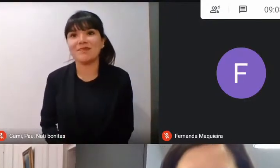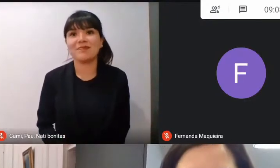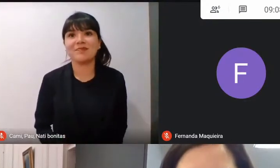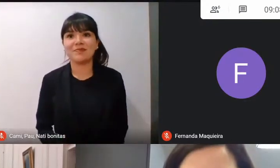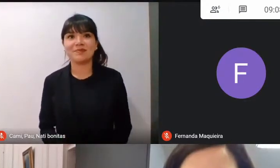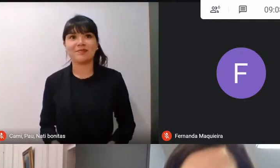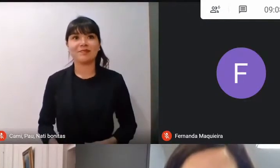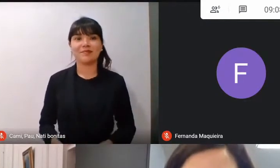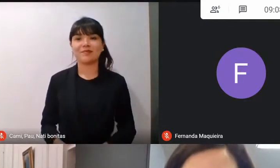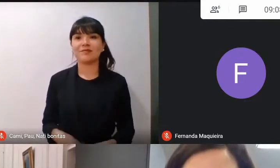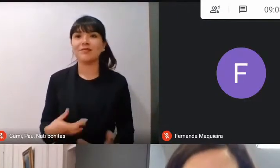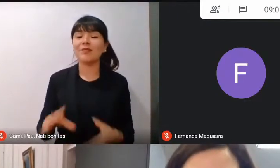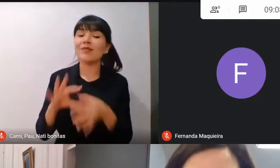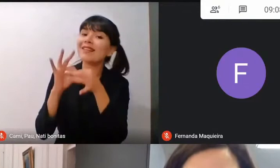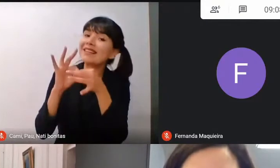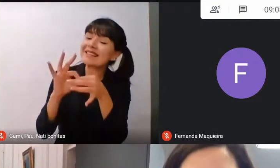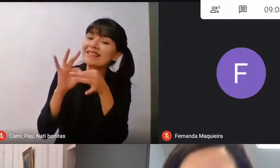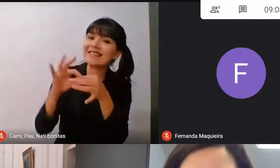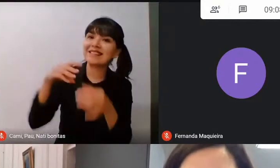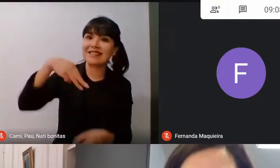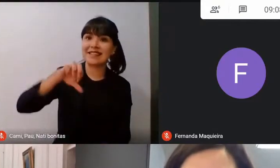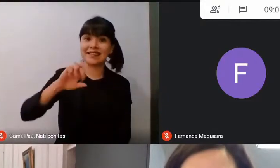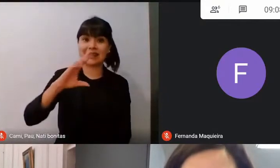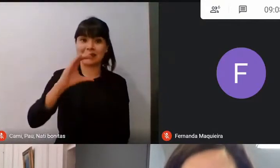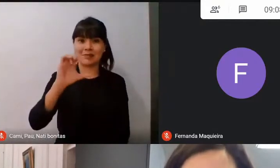Muchas gracias, Marcela. ¿Se escucha?